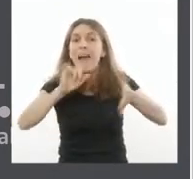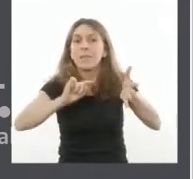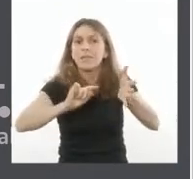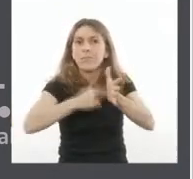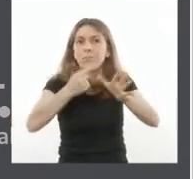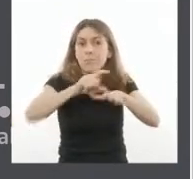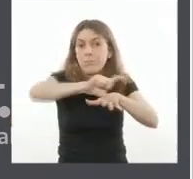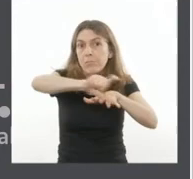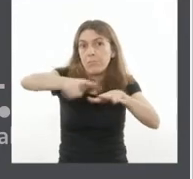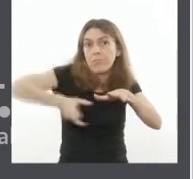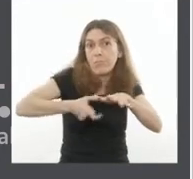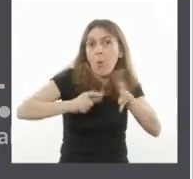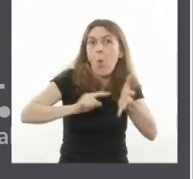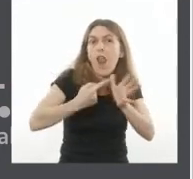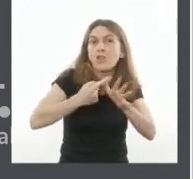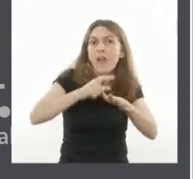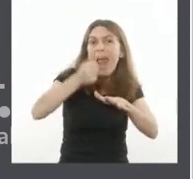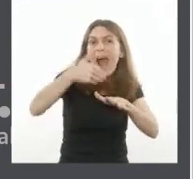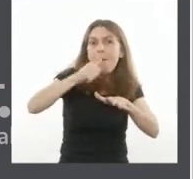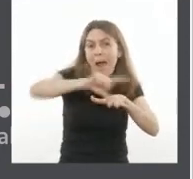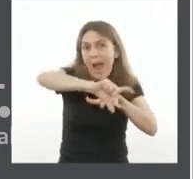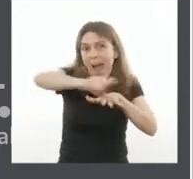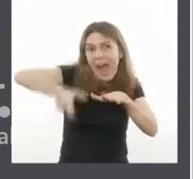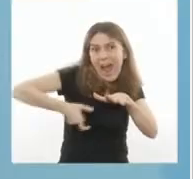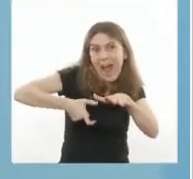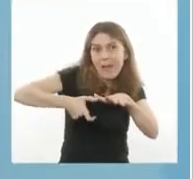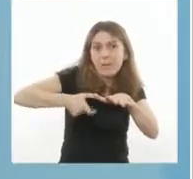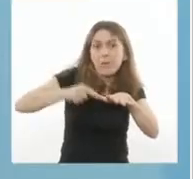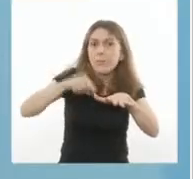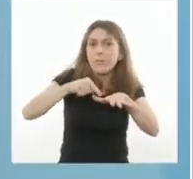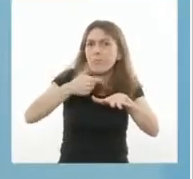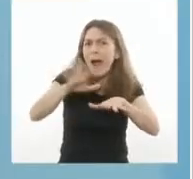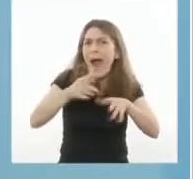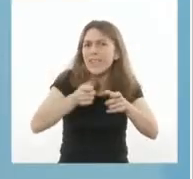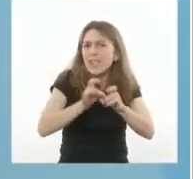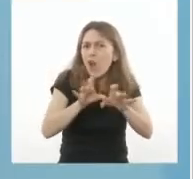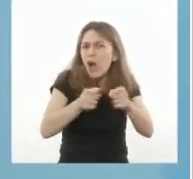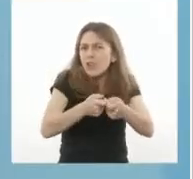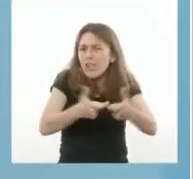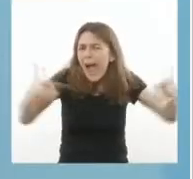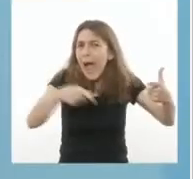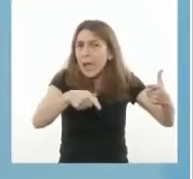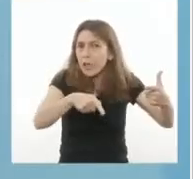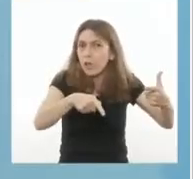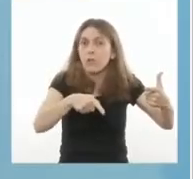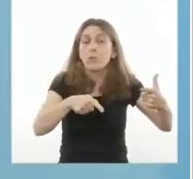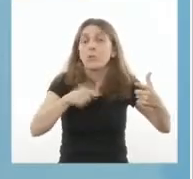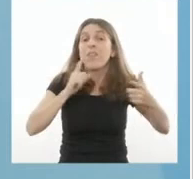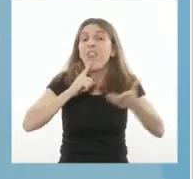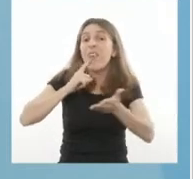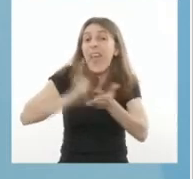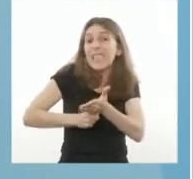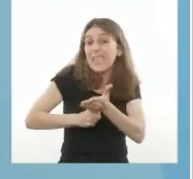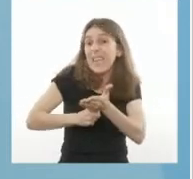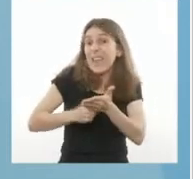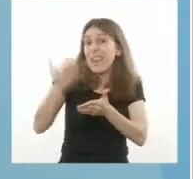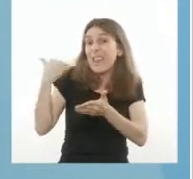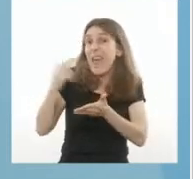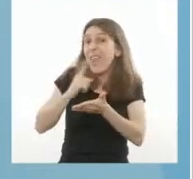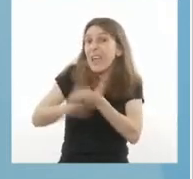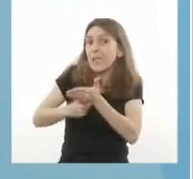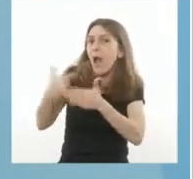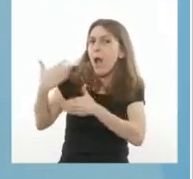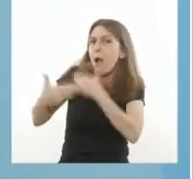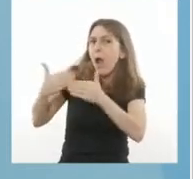el epicentro de la pandemia. Estas medidas están mostrando buenos resultados